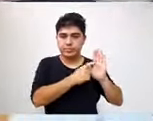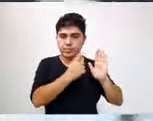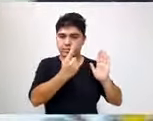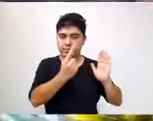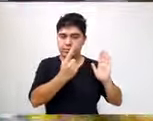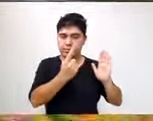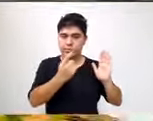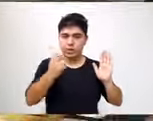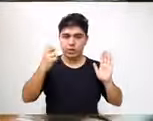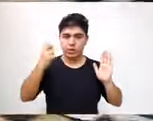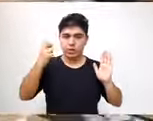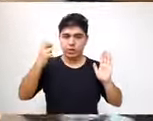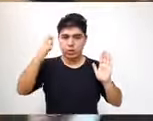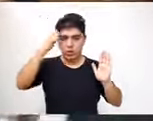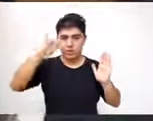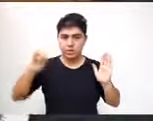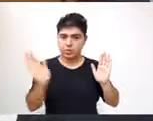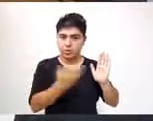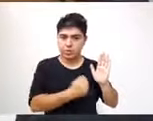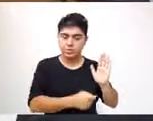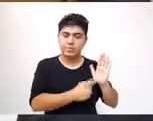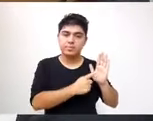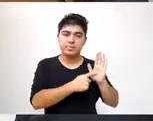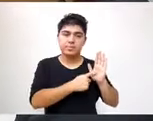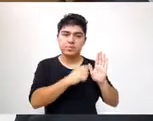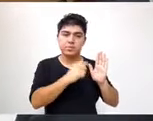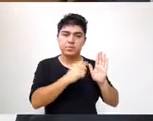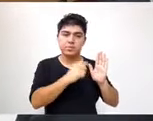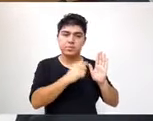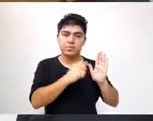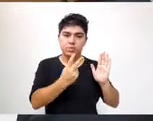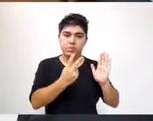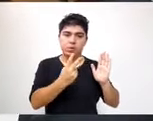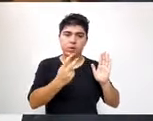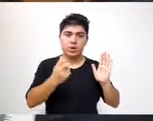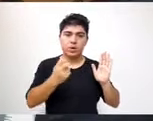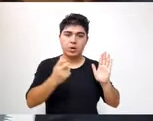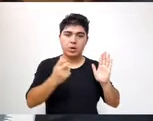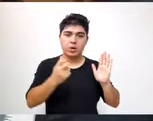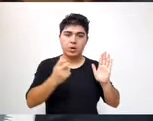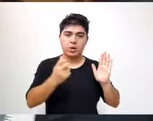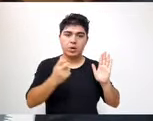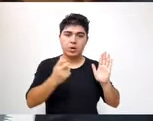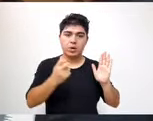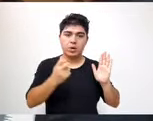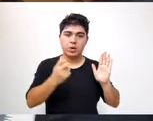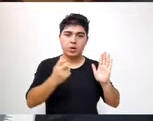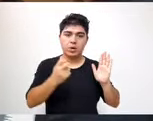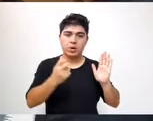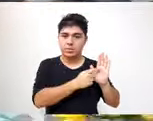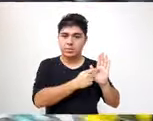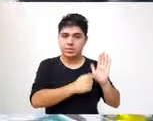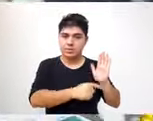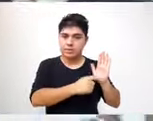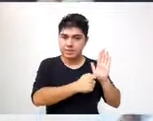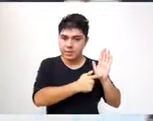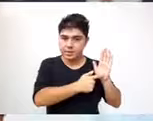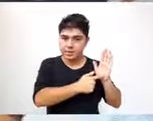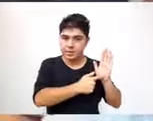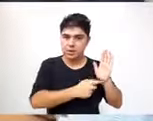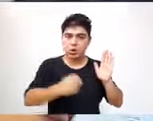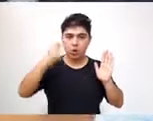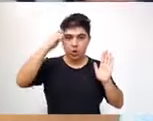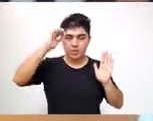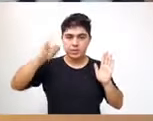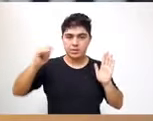primero. Voto afirmativo de todos los concejales. Artículo segundo. Voto afirmativo de todos los concejales. Artículo tercero.